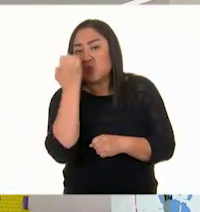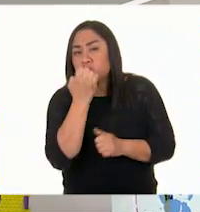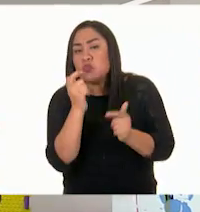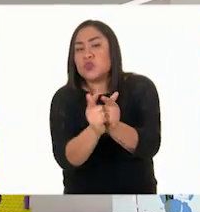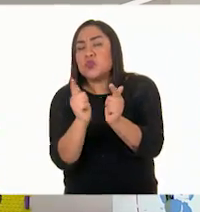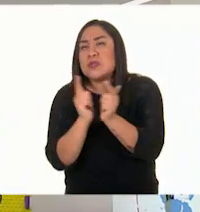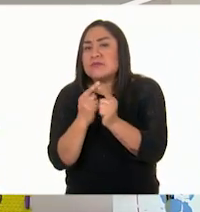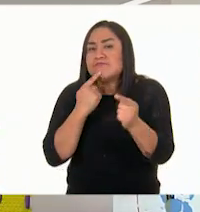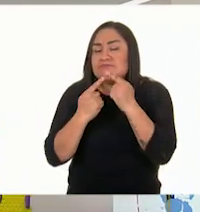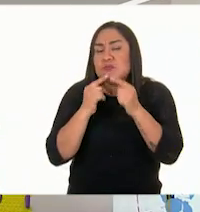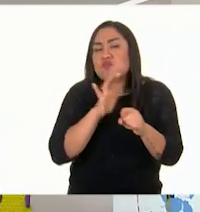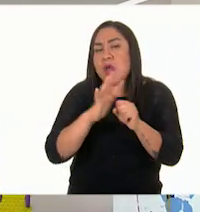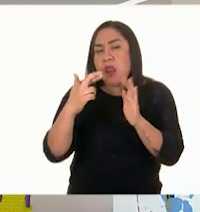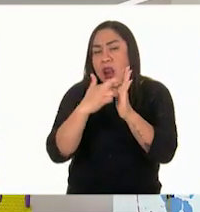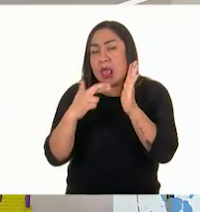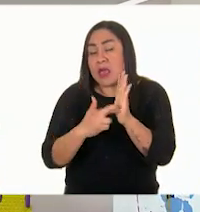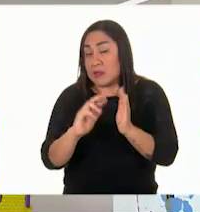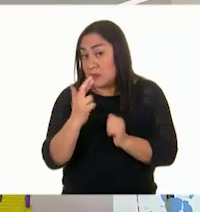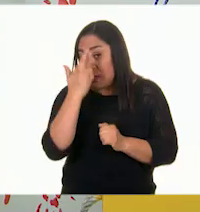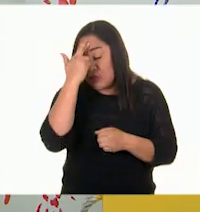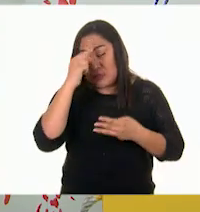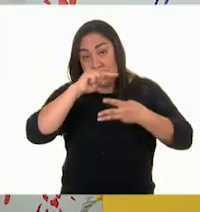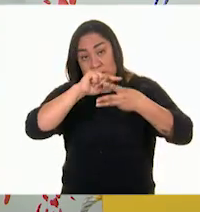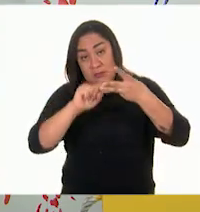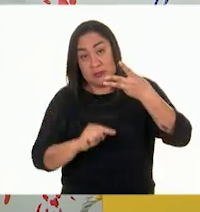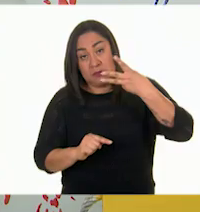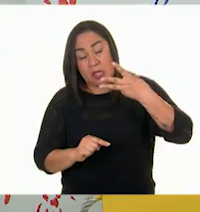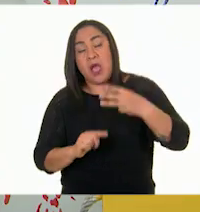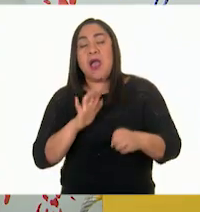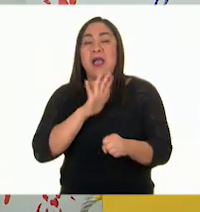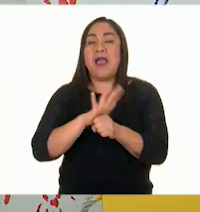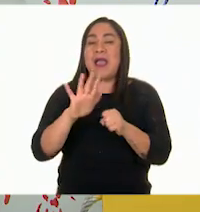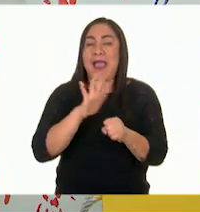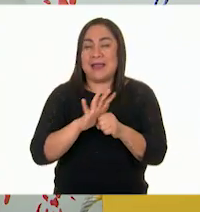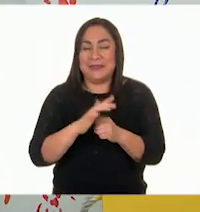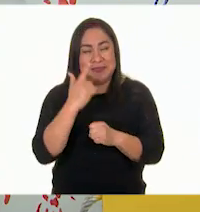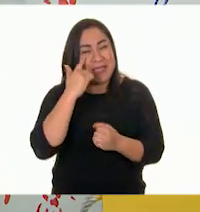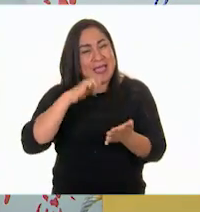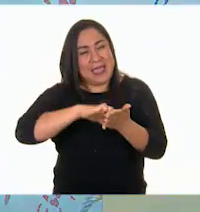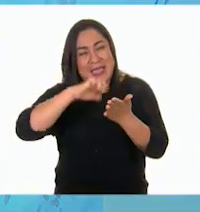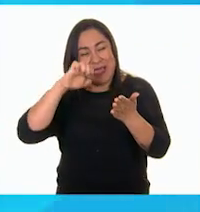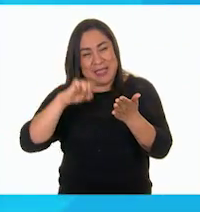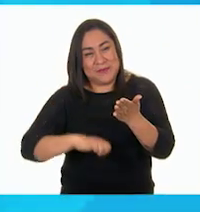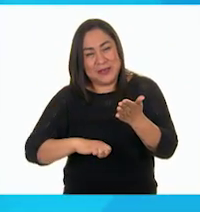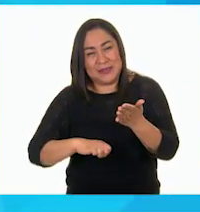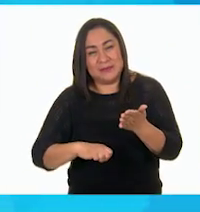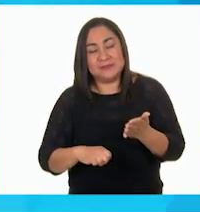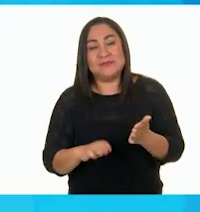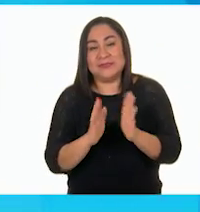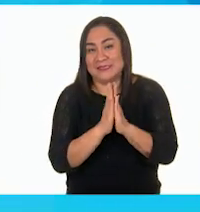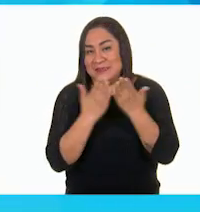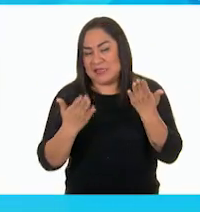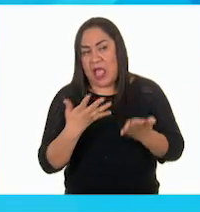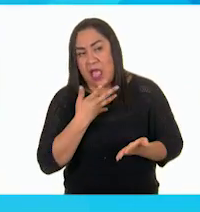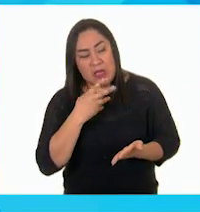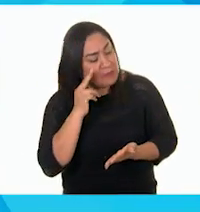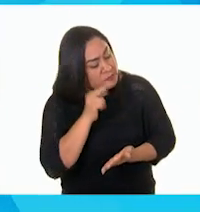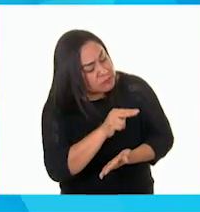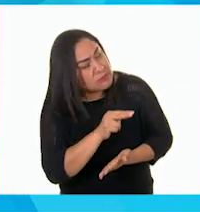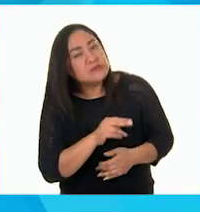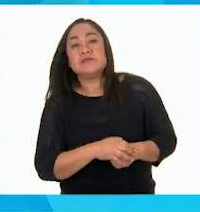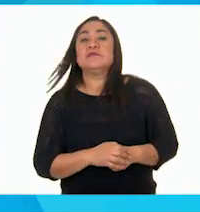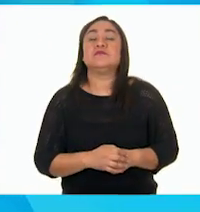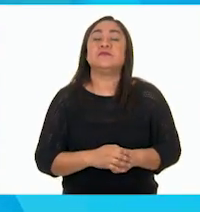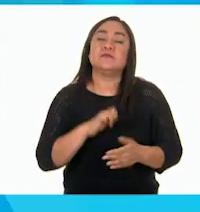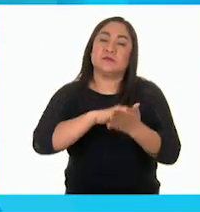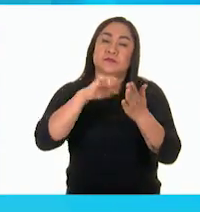en tu casa y recuerda que deben ser tres en total. Puedes guiarte por los siguientes ejemplos que se encuentran en tu libro de texto. En